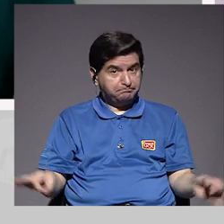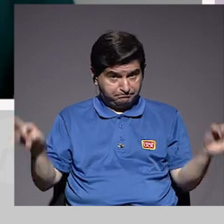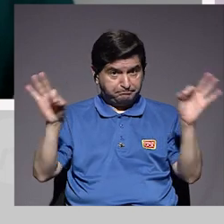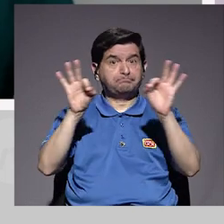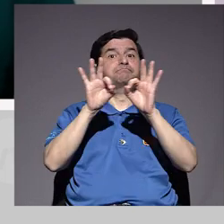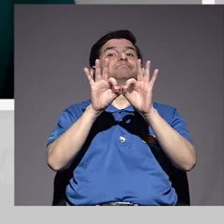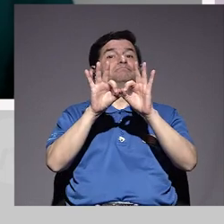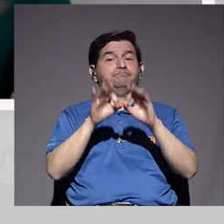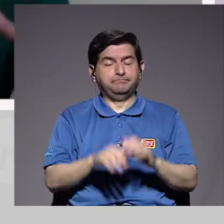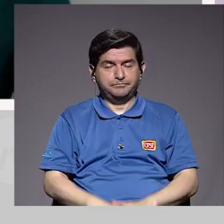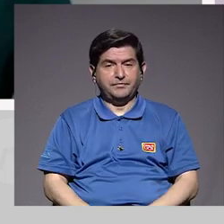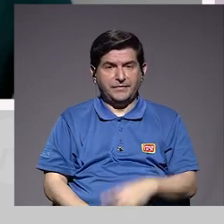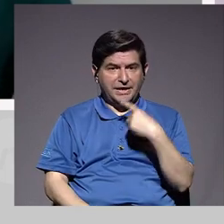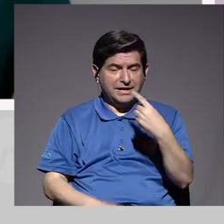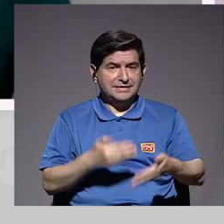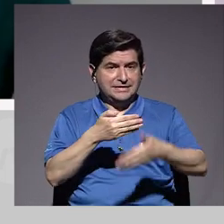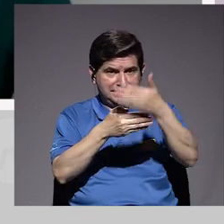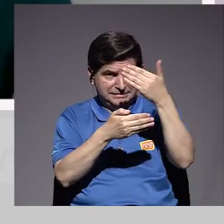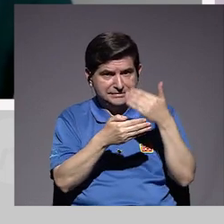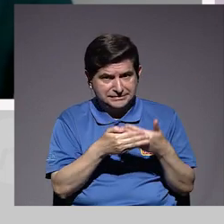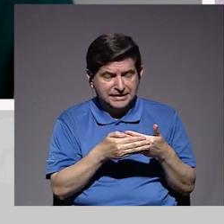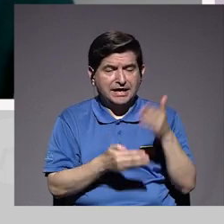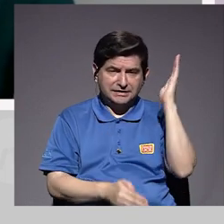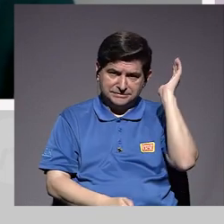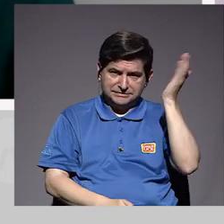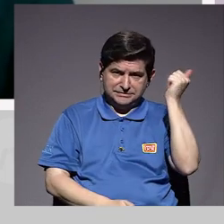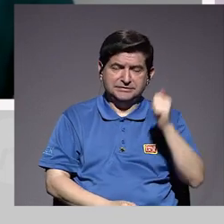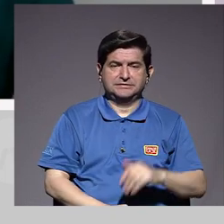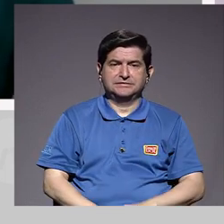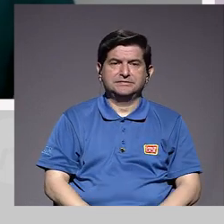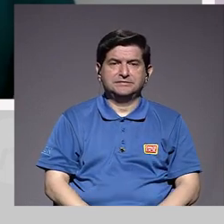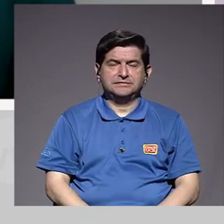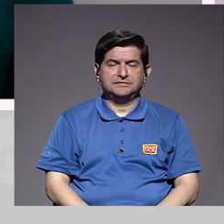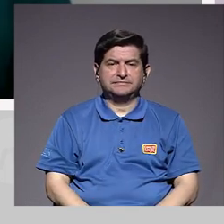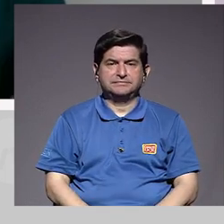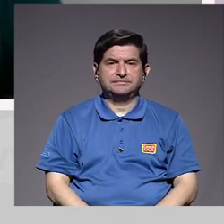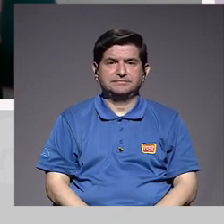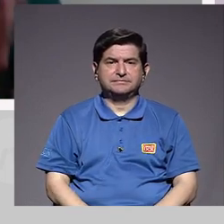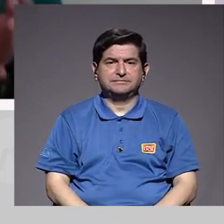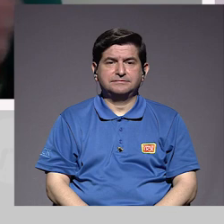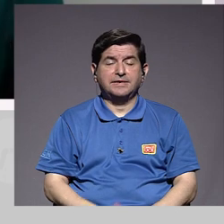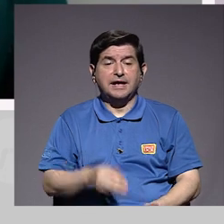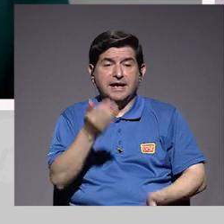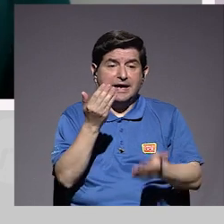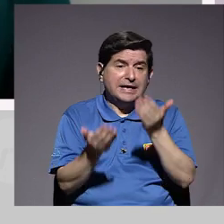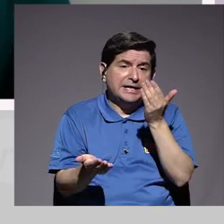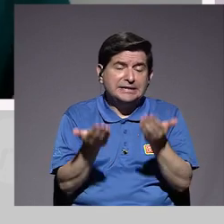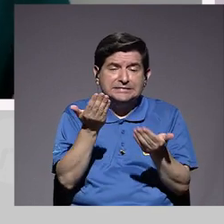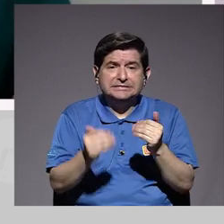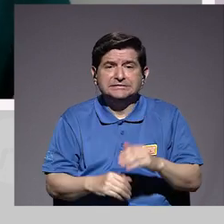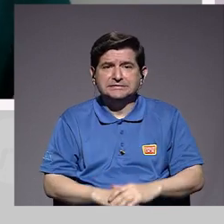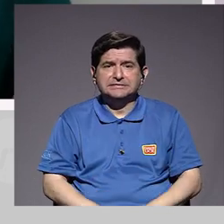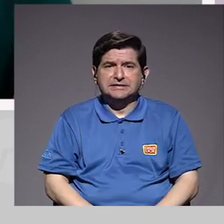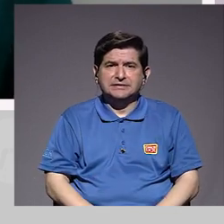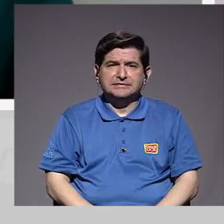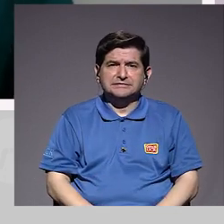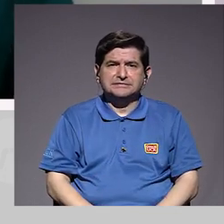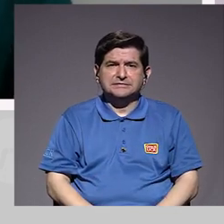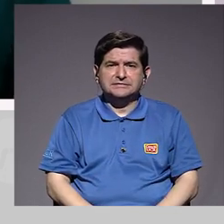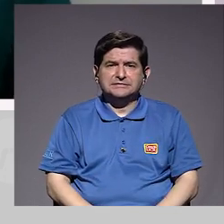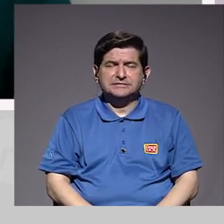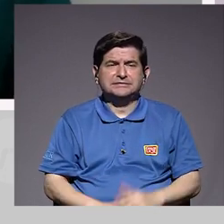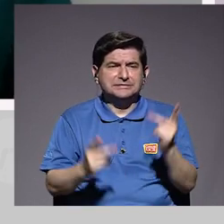importante, ¿sí? Como estábamos rescatando durante la charla, pues definitivamente tal vez se ha visto un